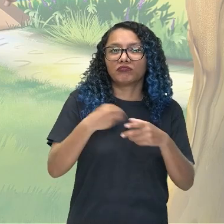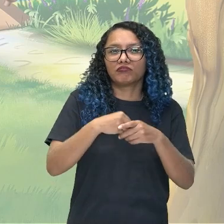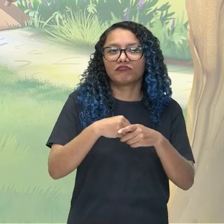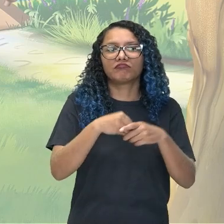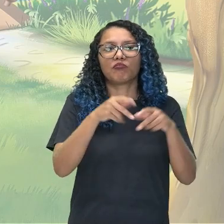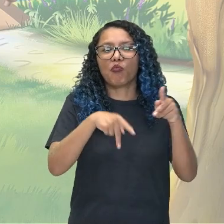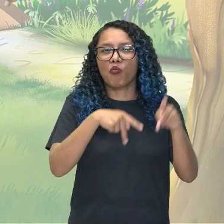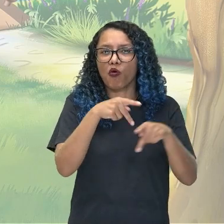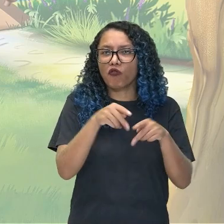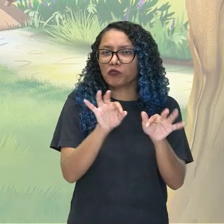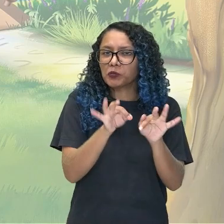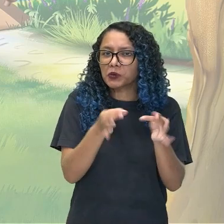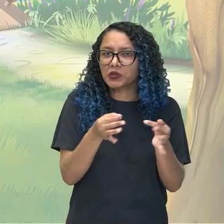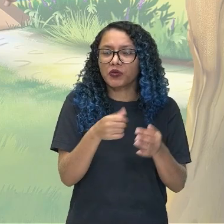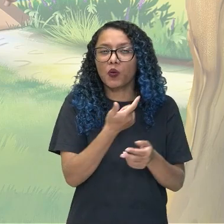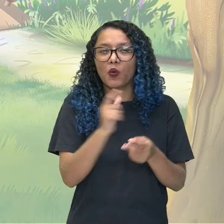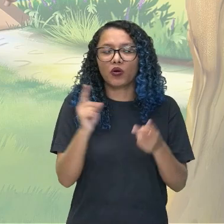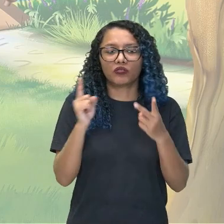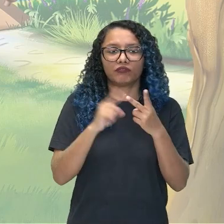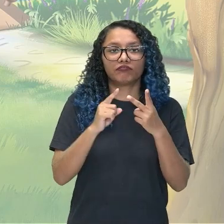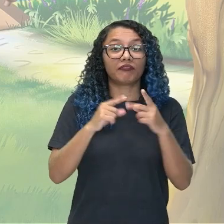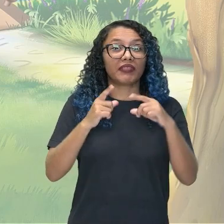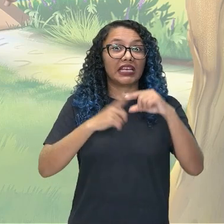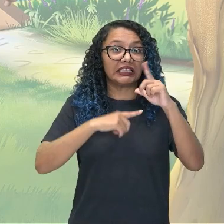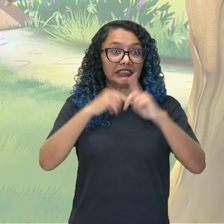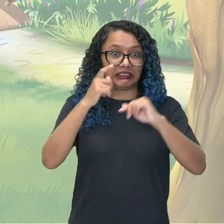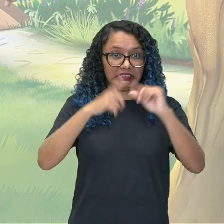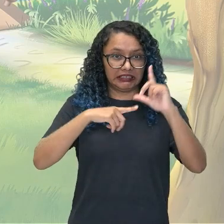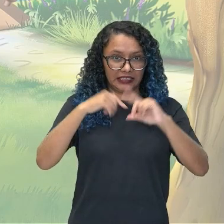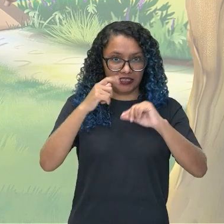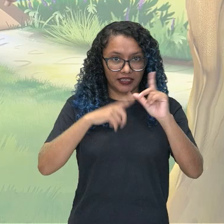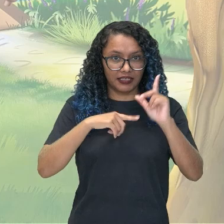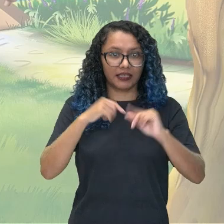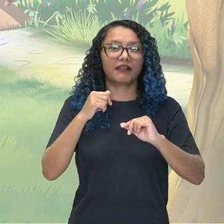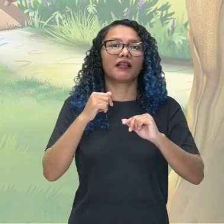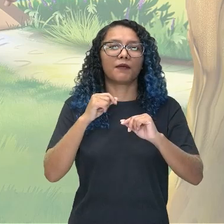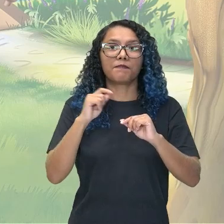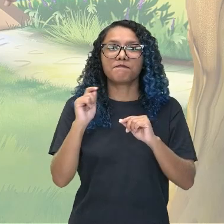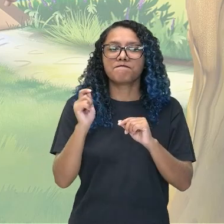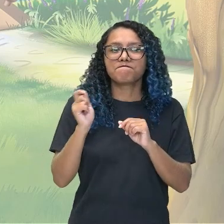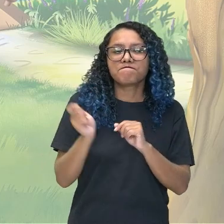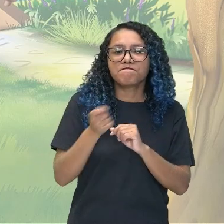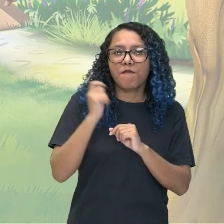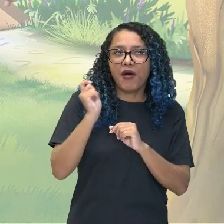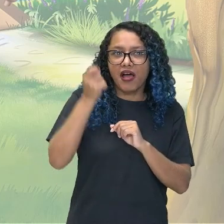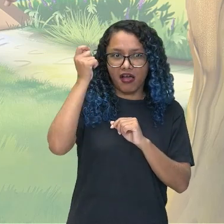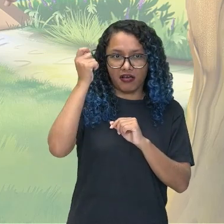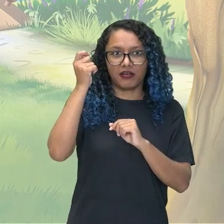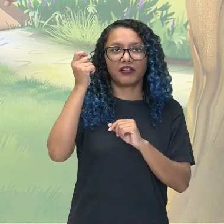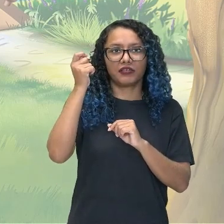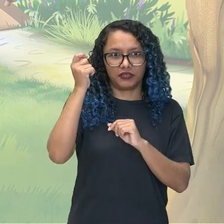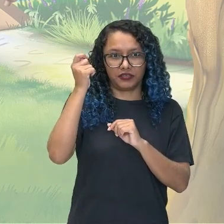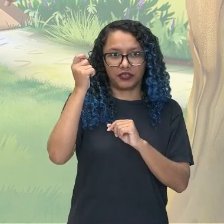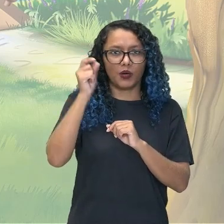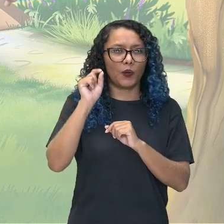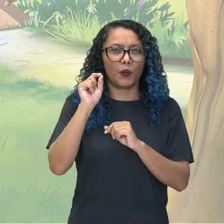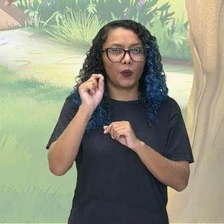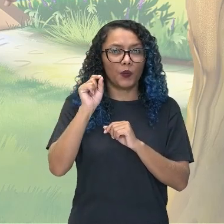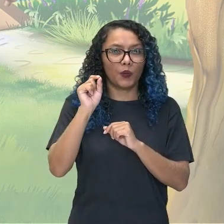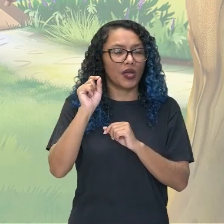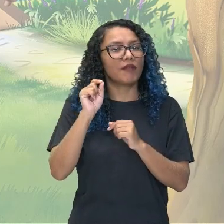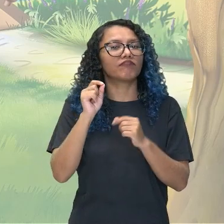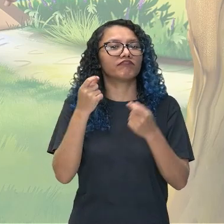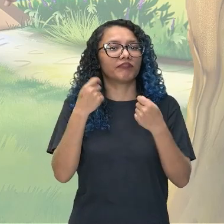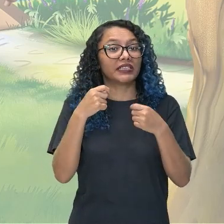estrella mágica, que es un ser mágico que necesita la ayuda de Alicia para